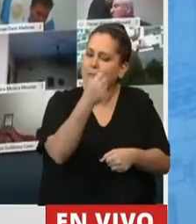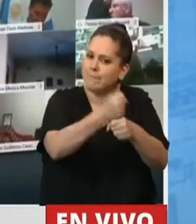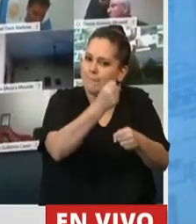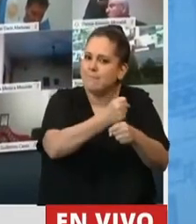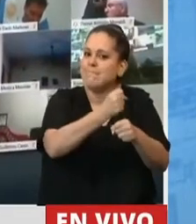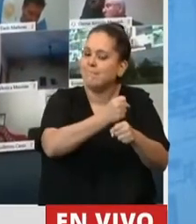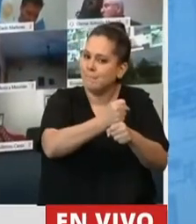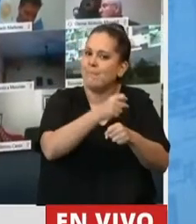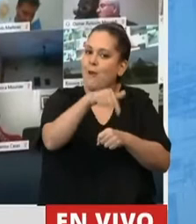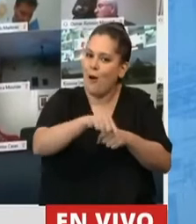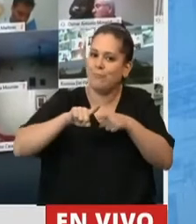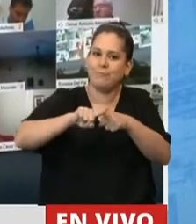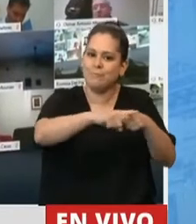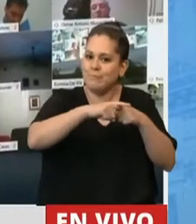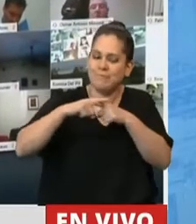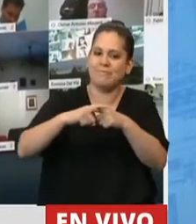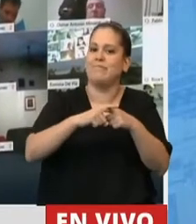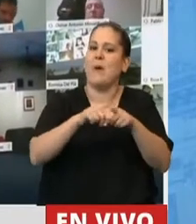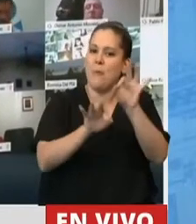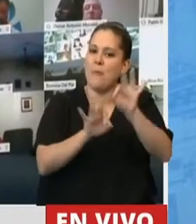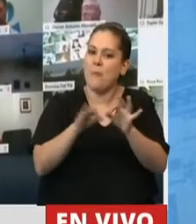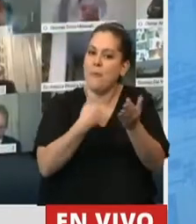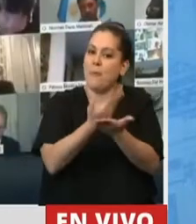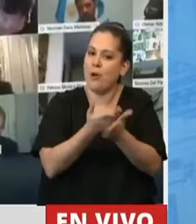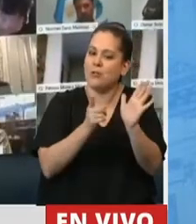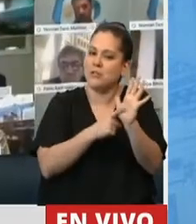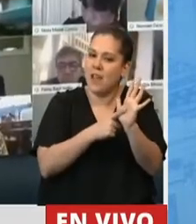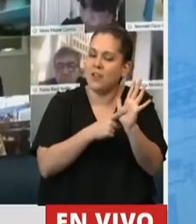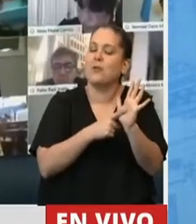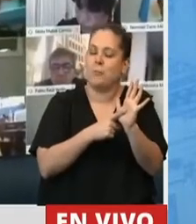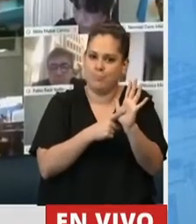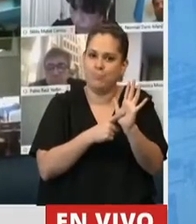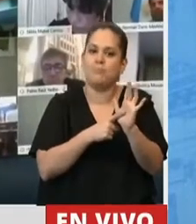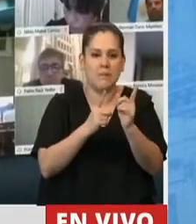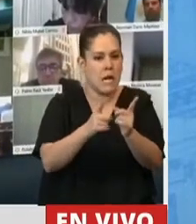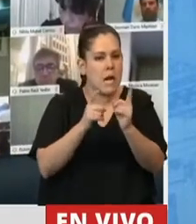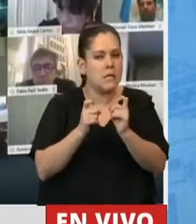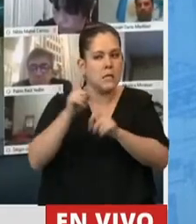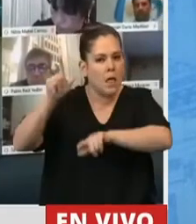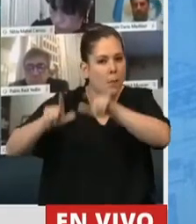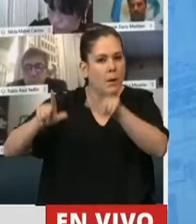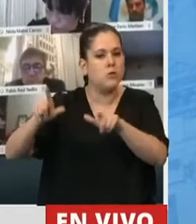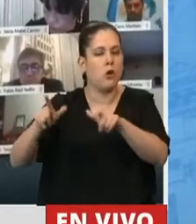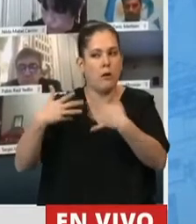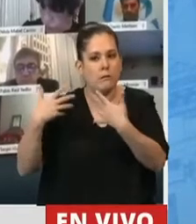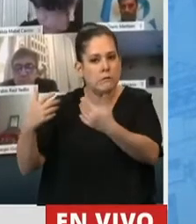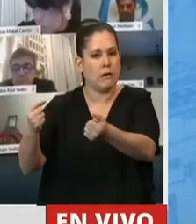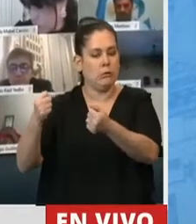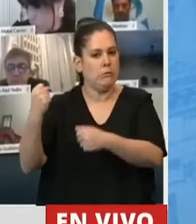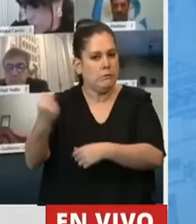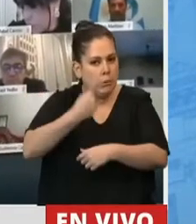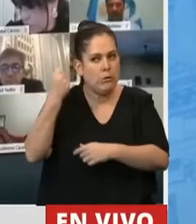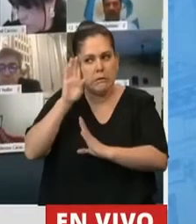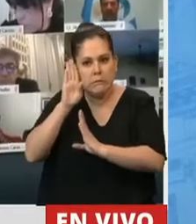con la cual se está tratando este proyecto, un proyecto que responde a una necesidad coyuntural sanitaria verdaderamente